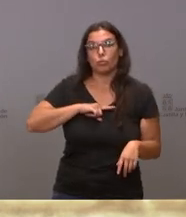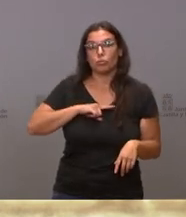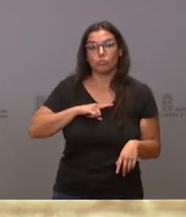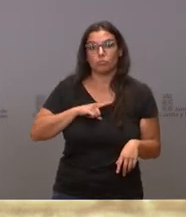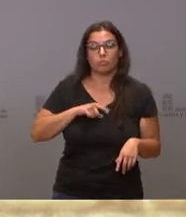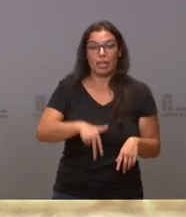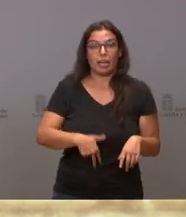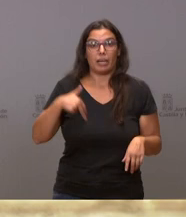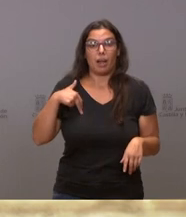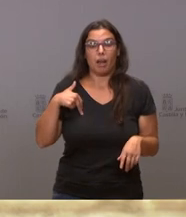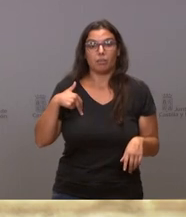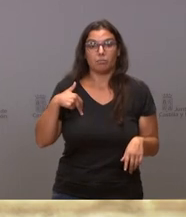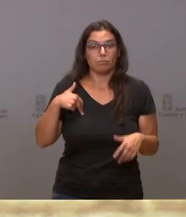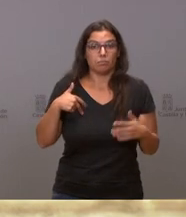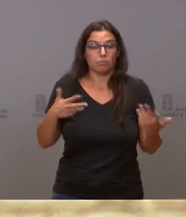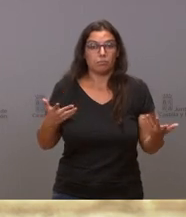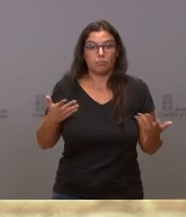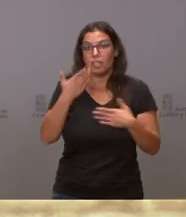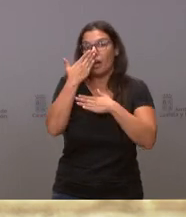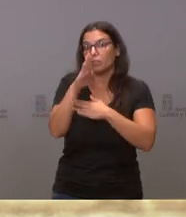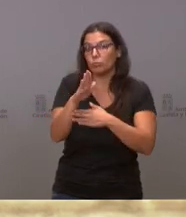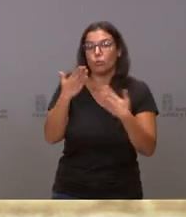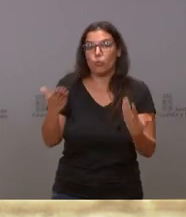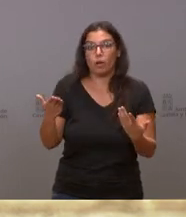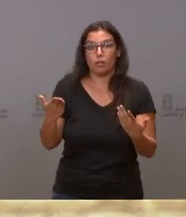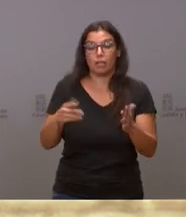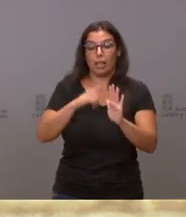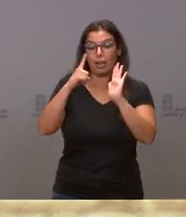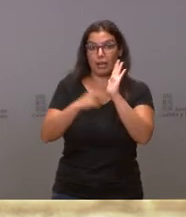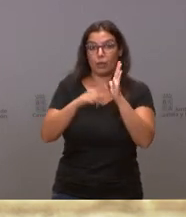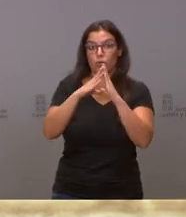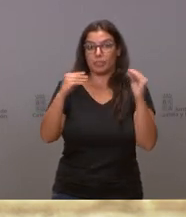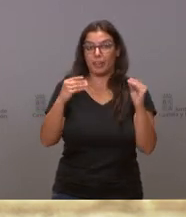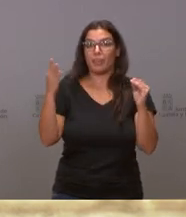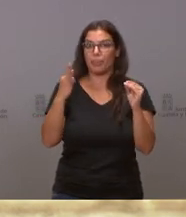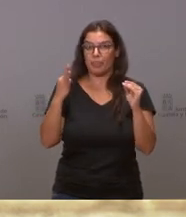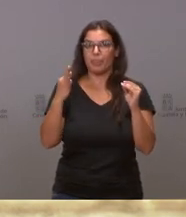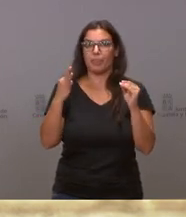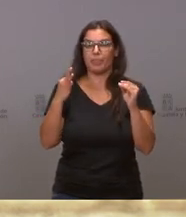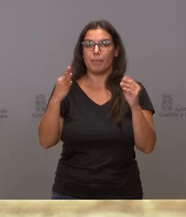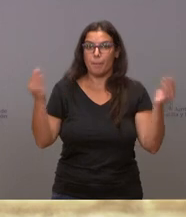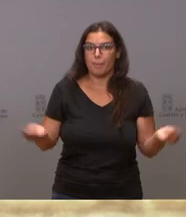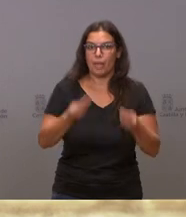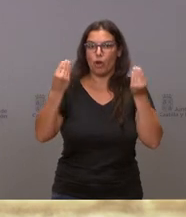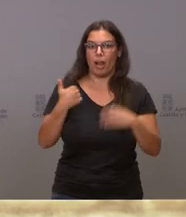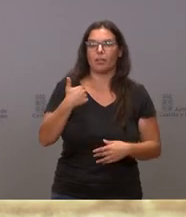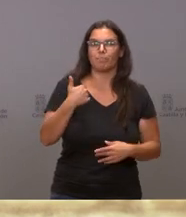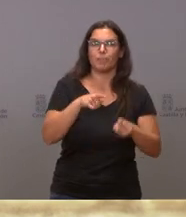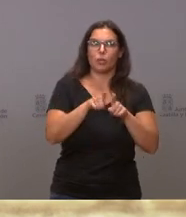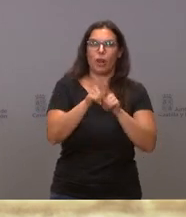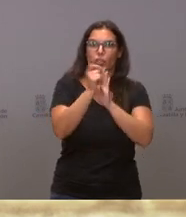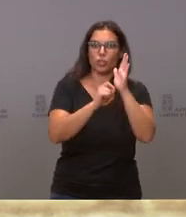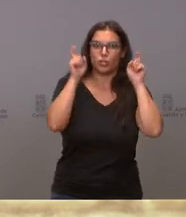desde luego, que la ley de universidades tiene que mejorar la docencia y la